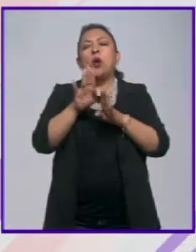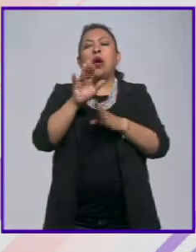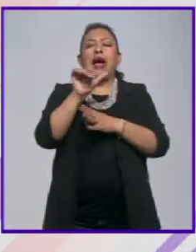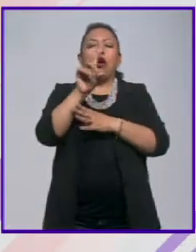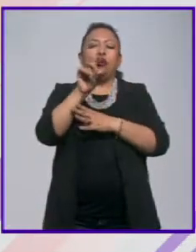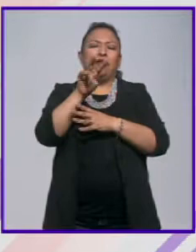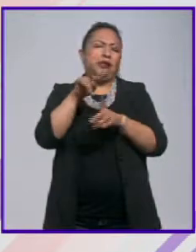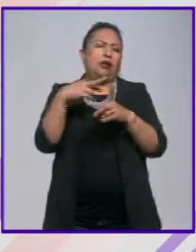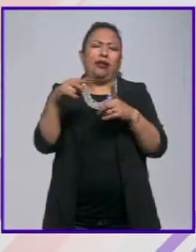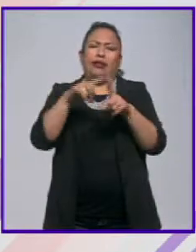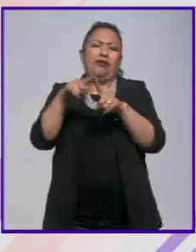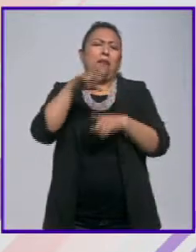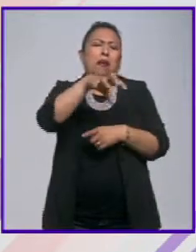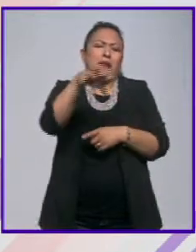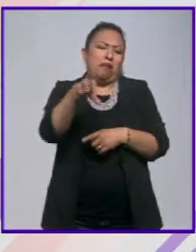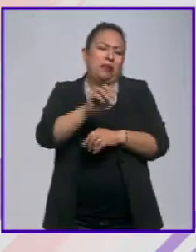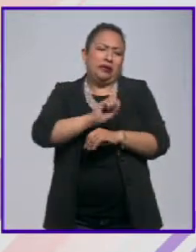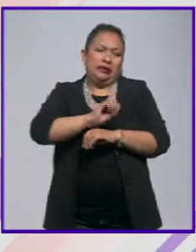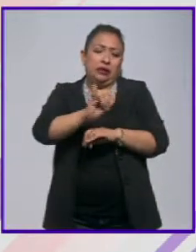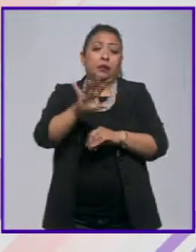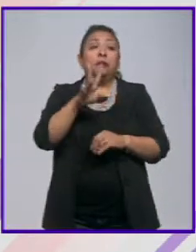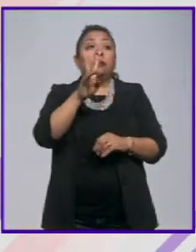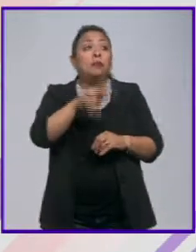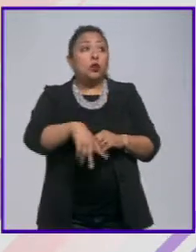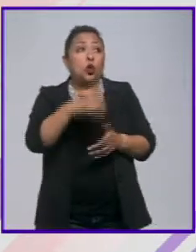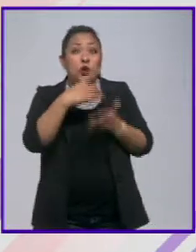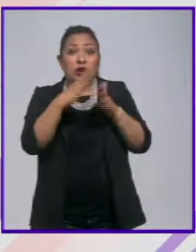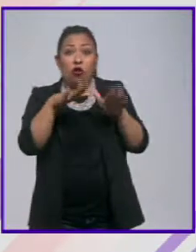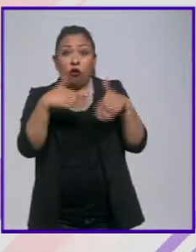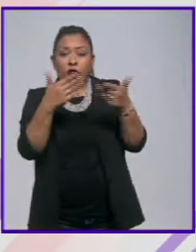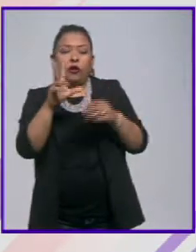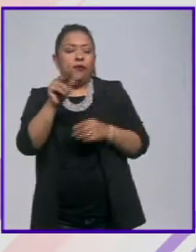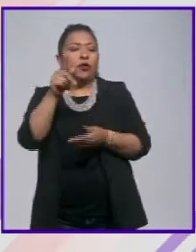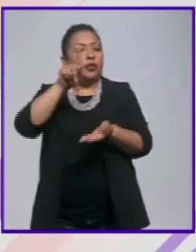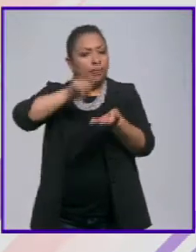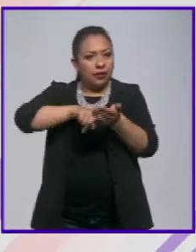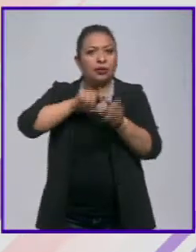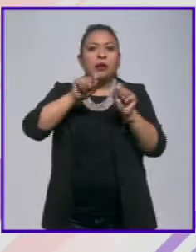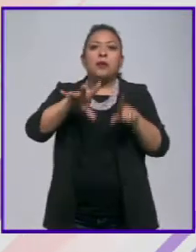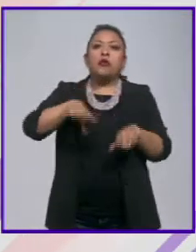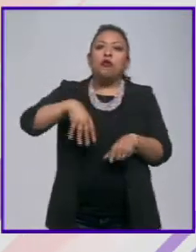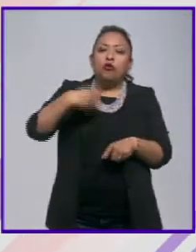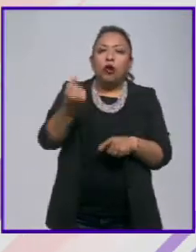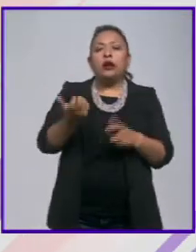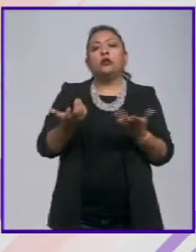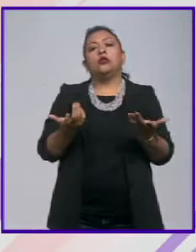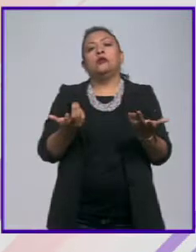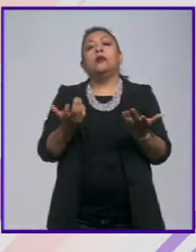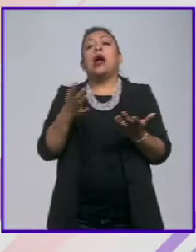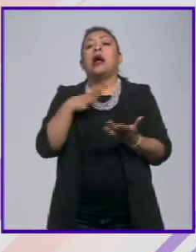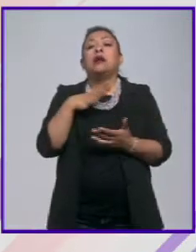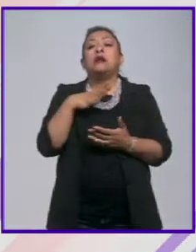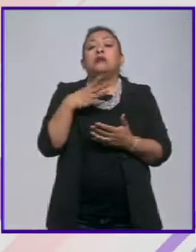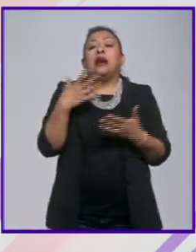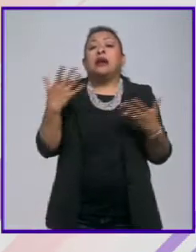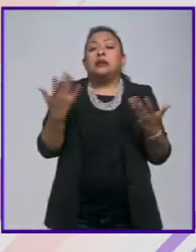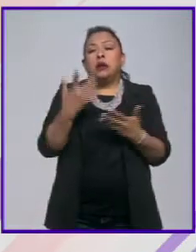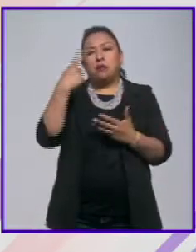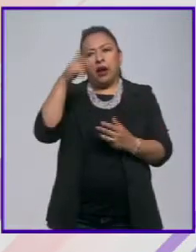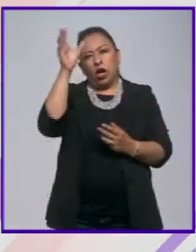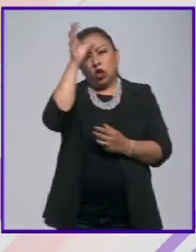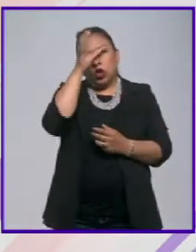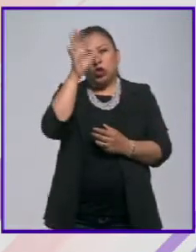prácticamente en cualquier medio, ¿no? En efecto, pero no solo afuera, sino también en el esfuerzo que se está haciendo desde la realización para